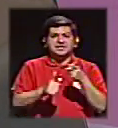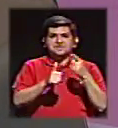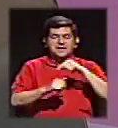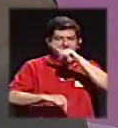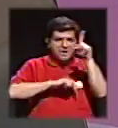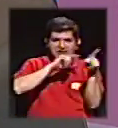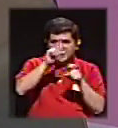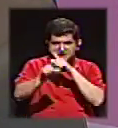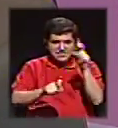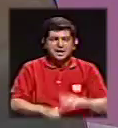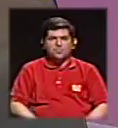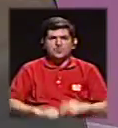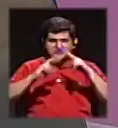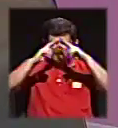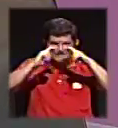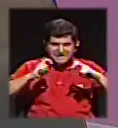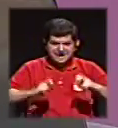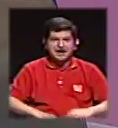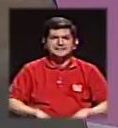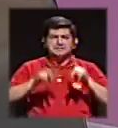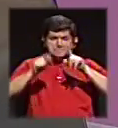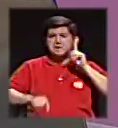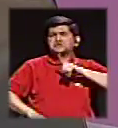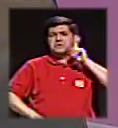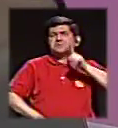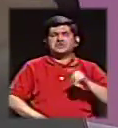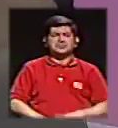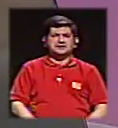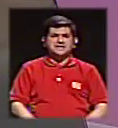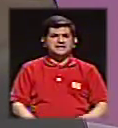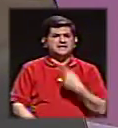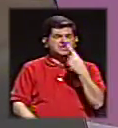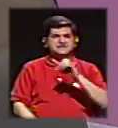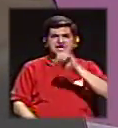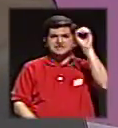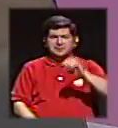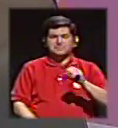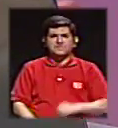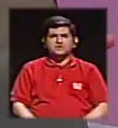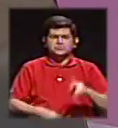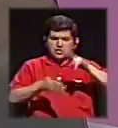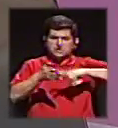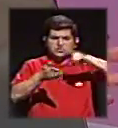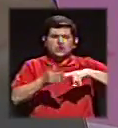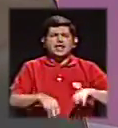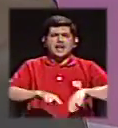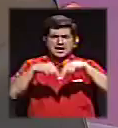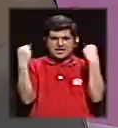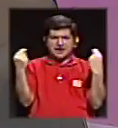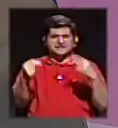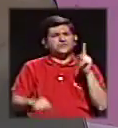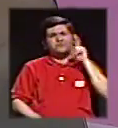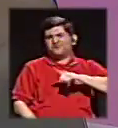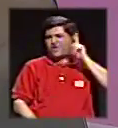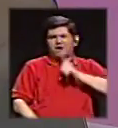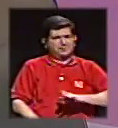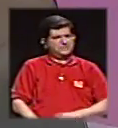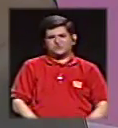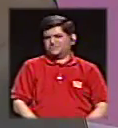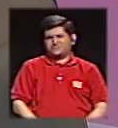encuestas de medición de lectura y la gente mentía y decía 100% le dían el editorial de La Nación, lo cual era fácil.